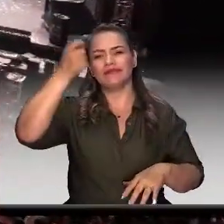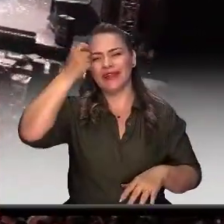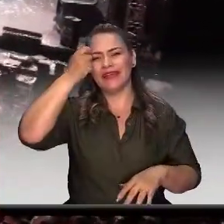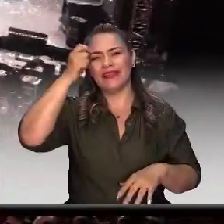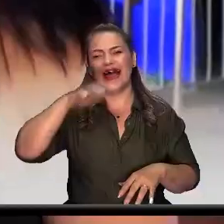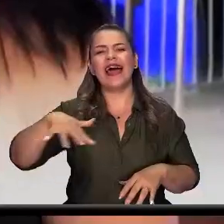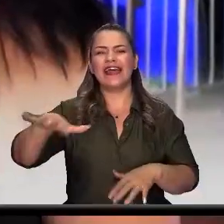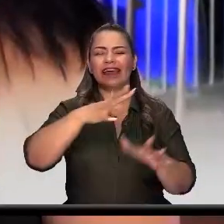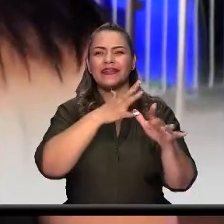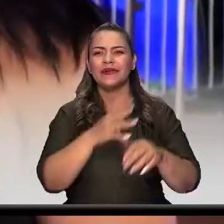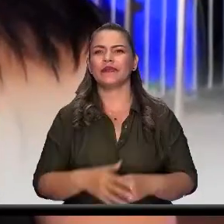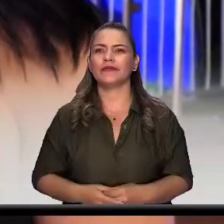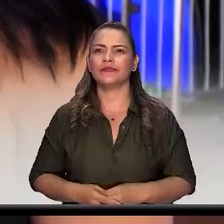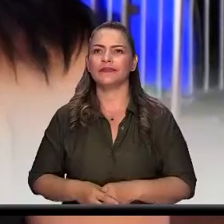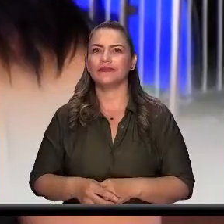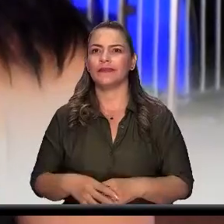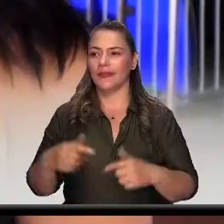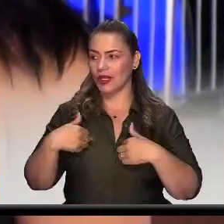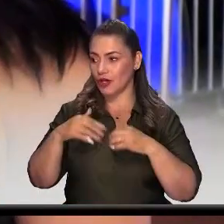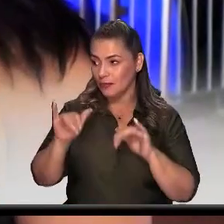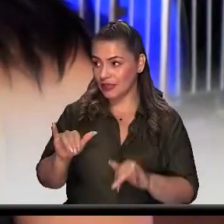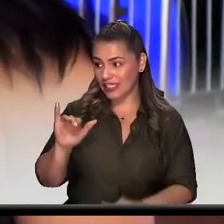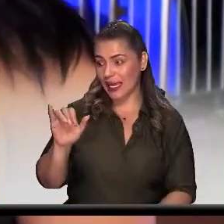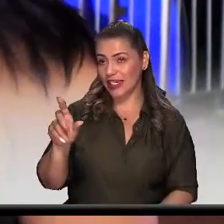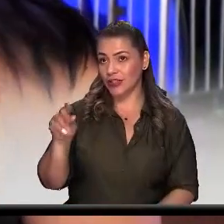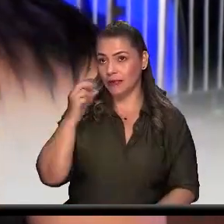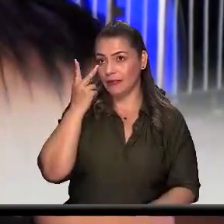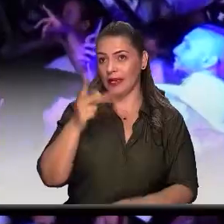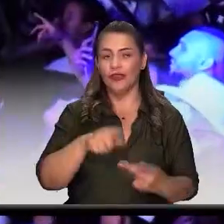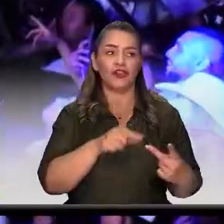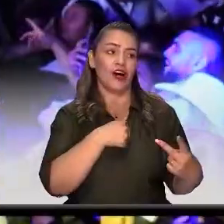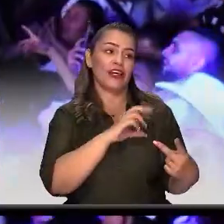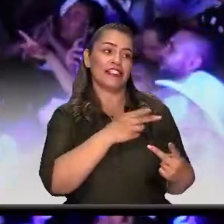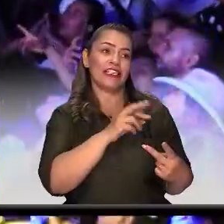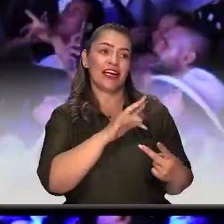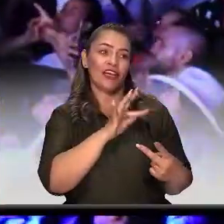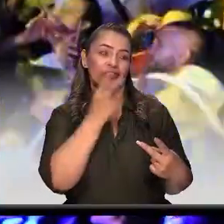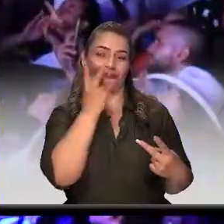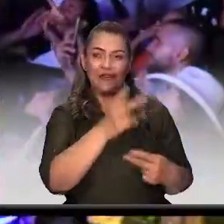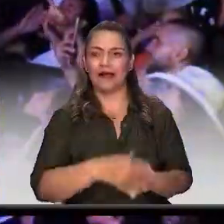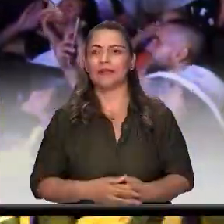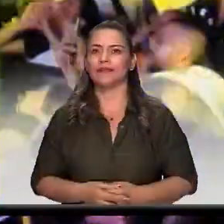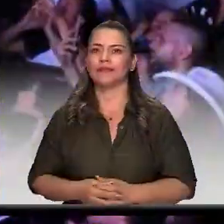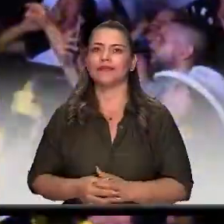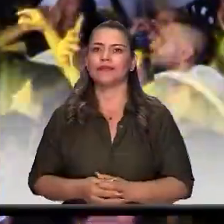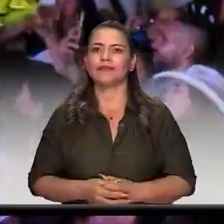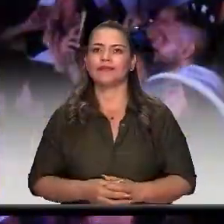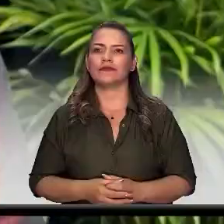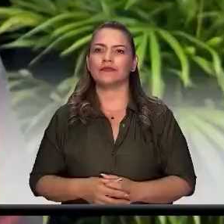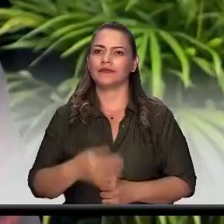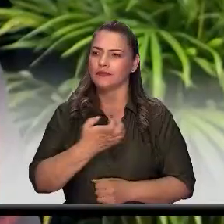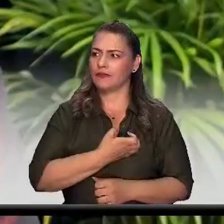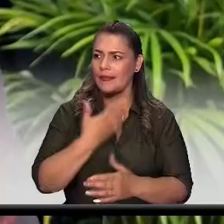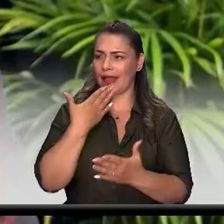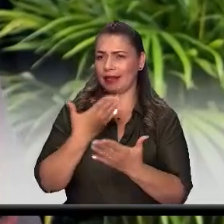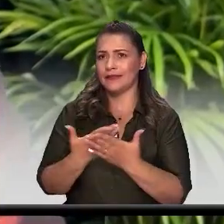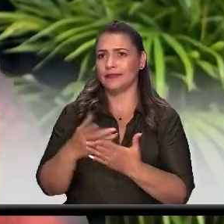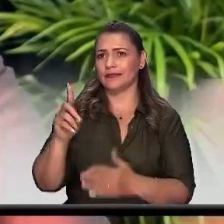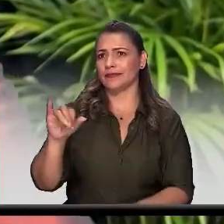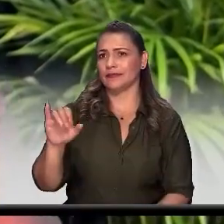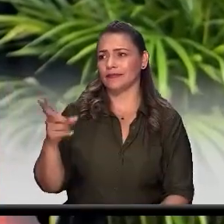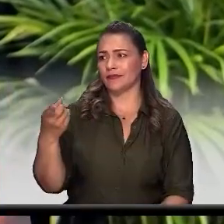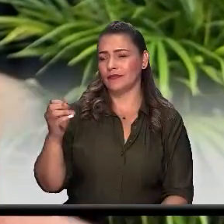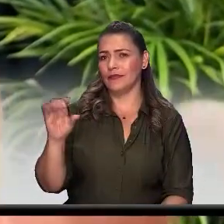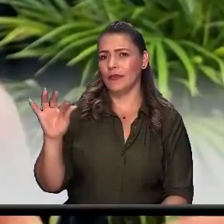Yo vine a ver a Jason Jiménez y yo al charrito negro. Agradecimiento a nuestro alcalde Diego Torres, un saludo especial para él